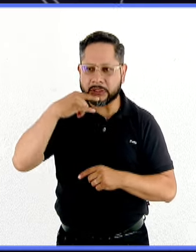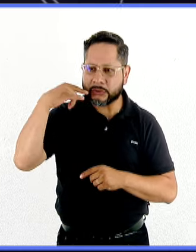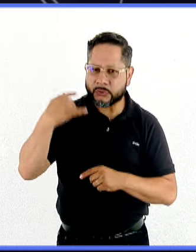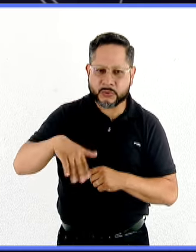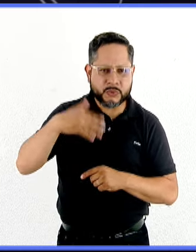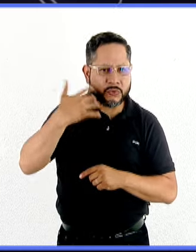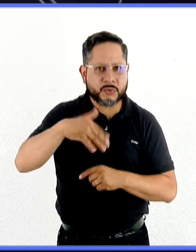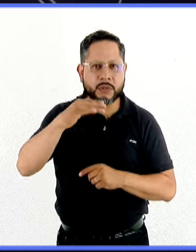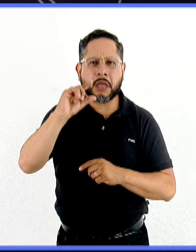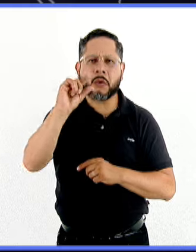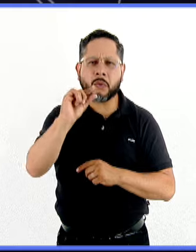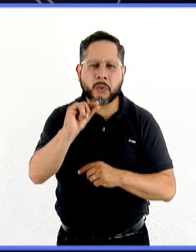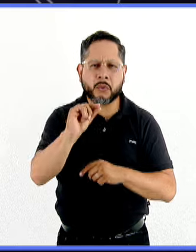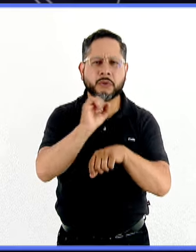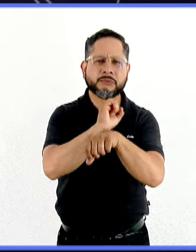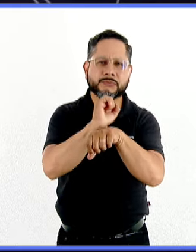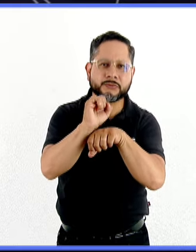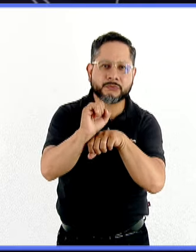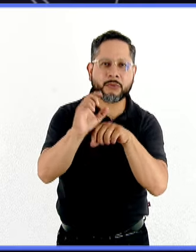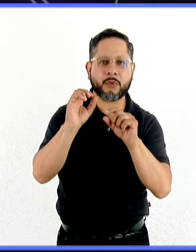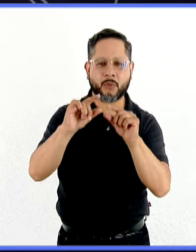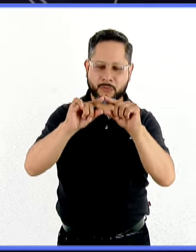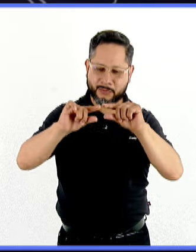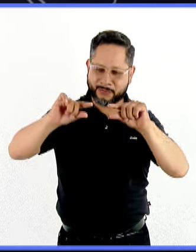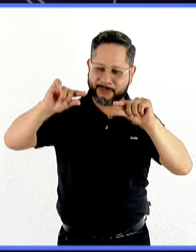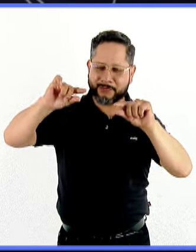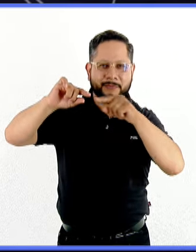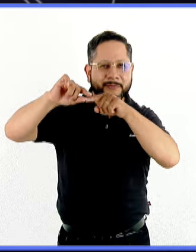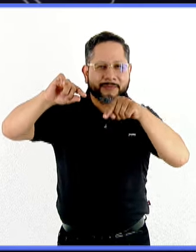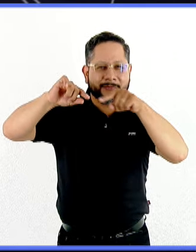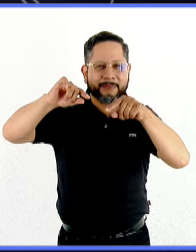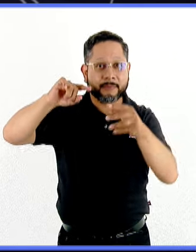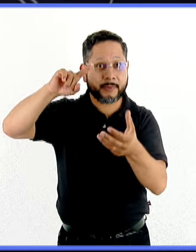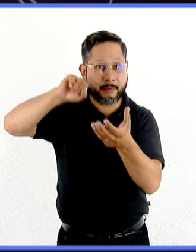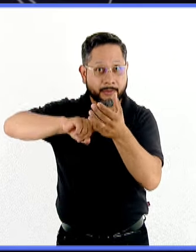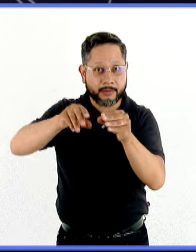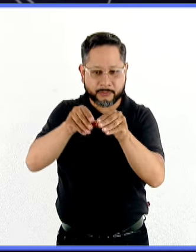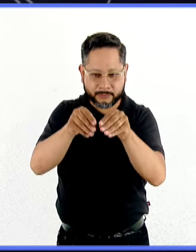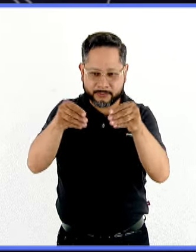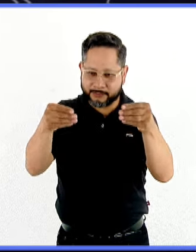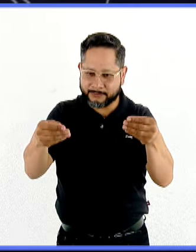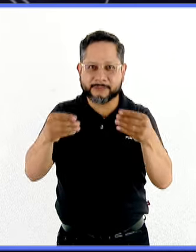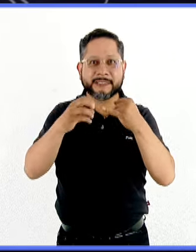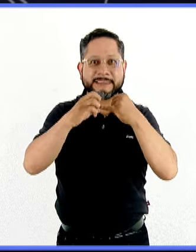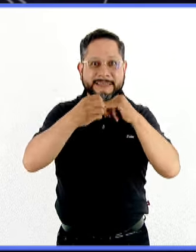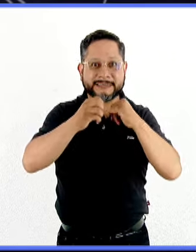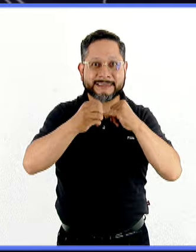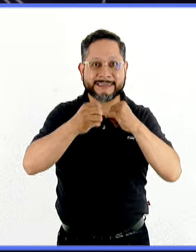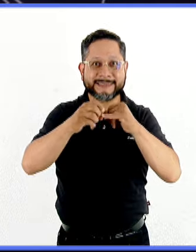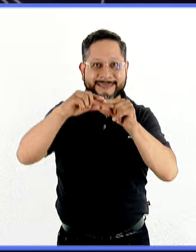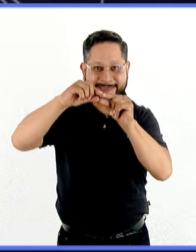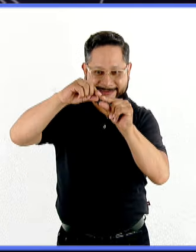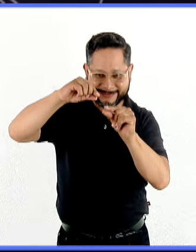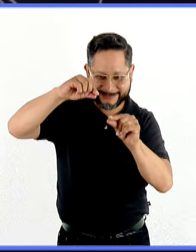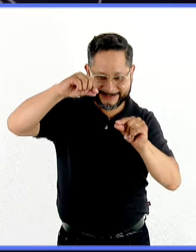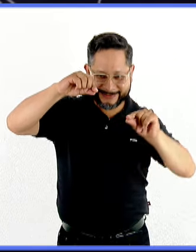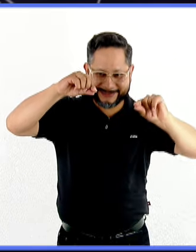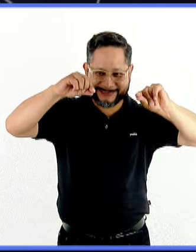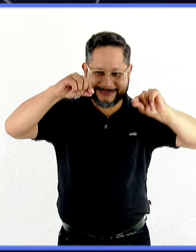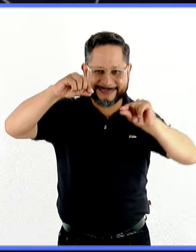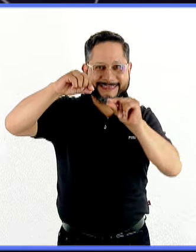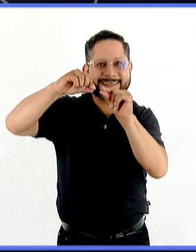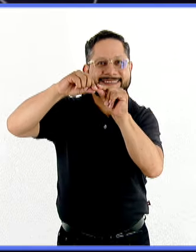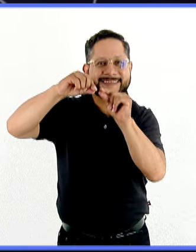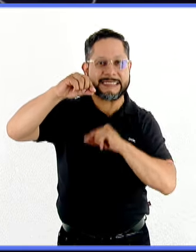tonalidades o la existencia de rayas en su piel. Por dentro, se encuentran múltiples semillas sostenidas por la placenta ovena,